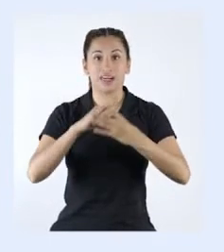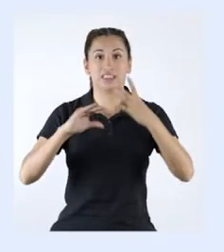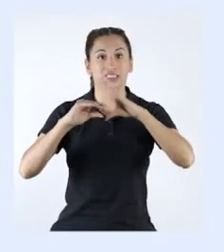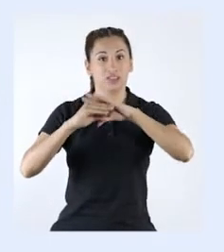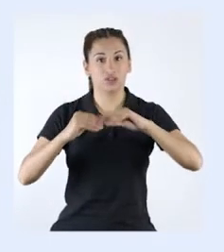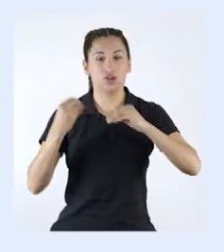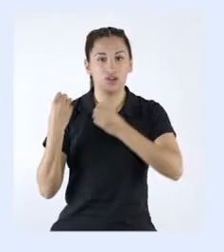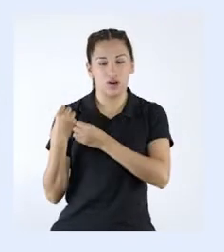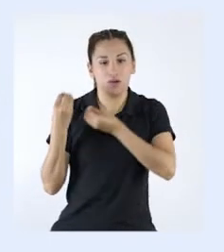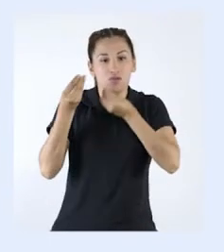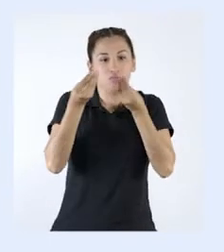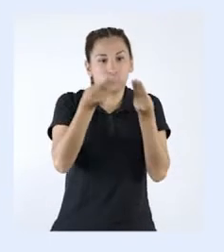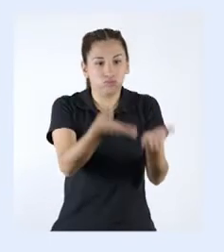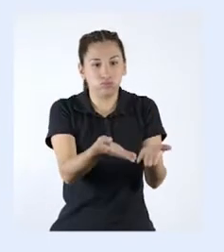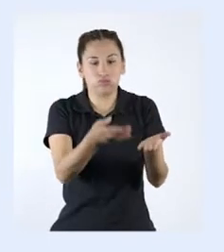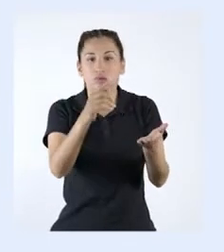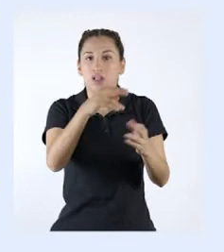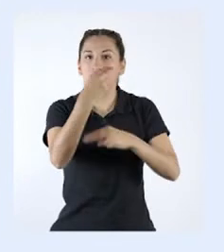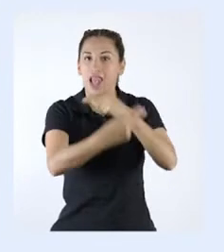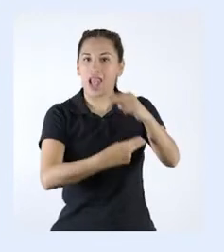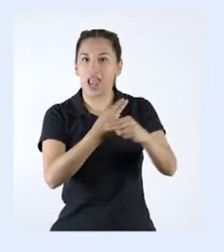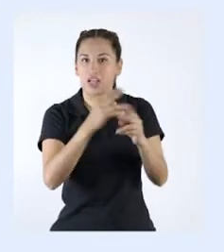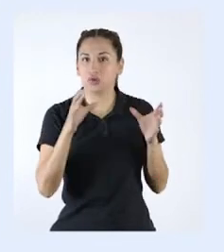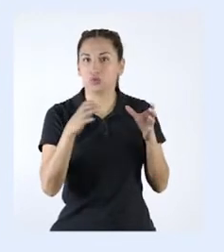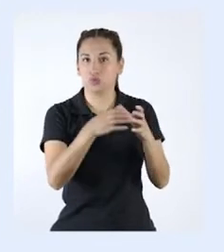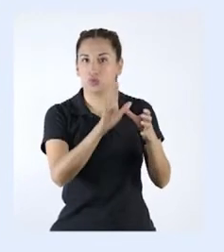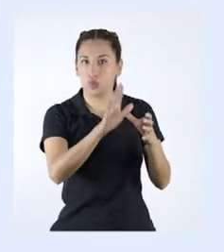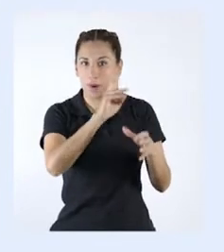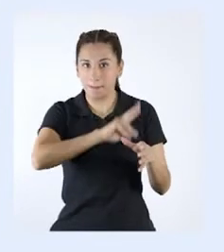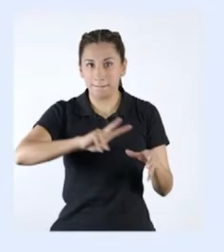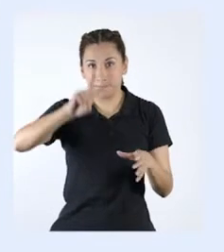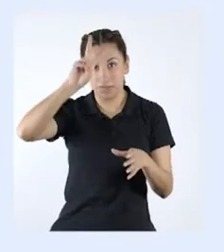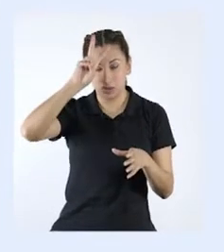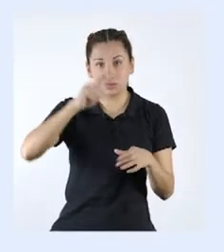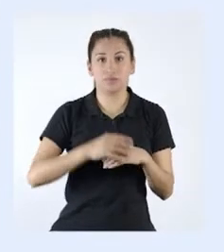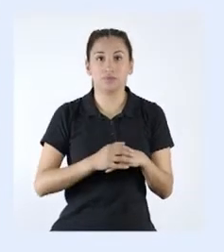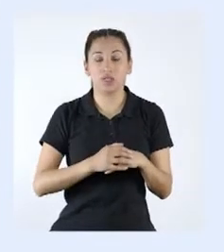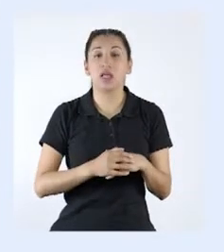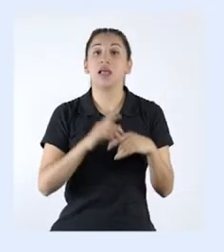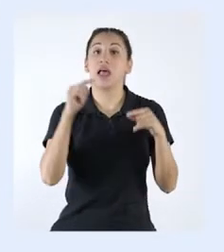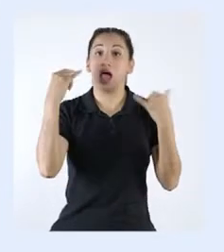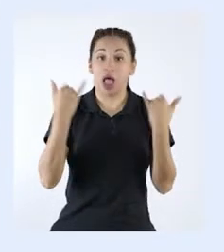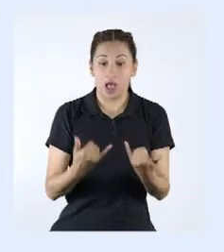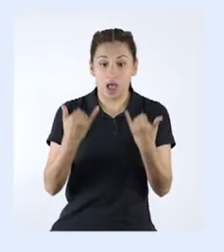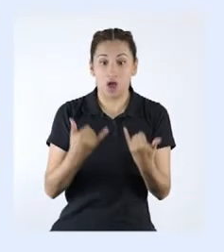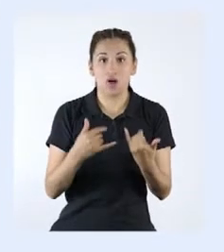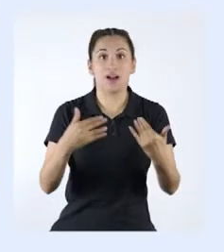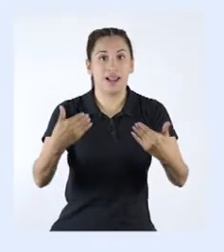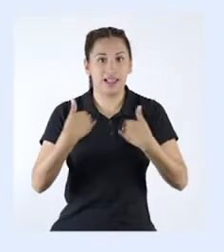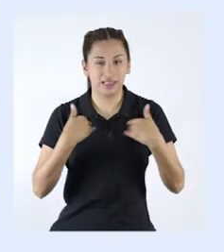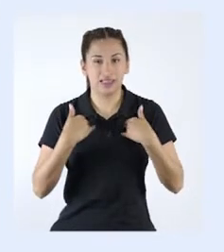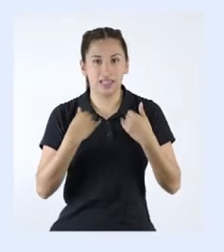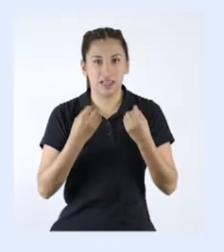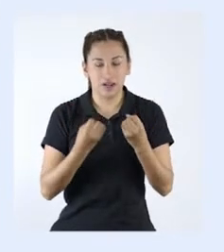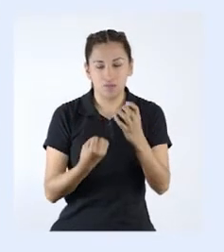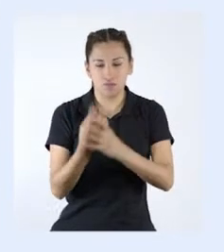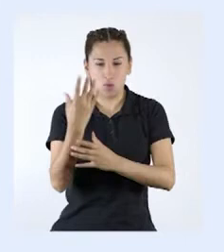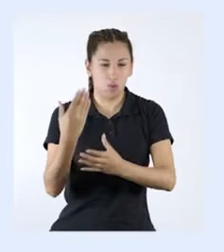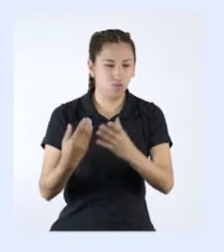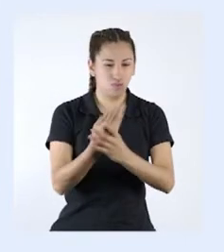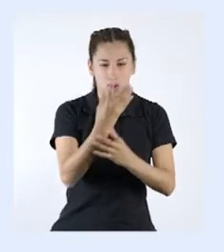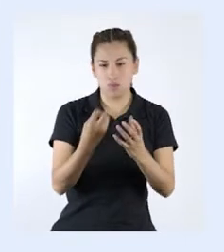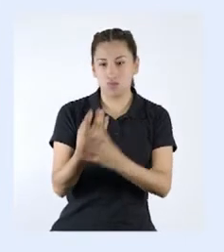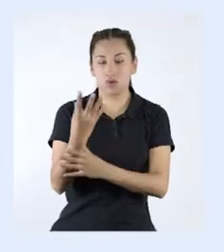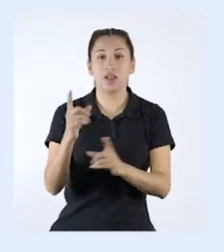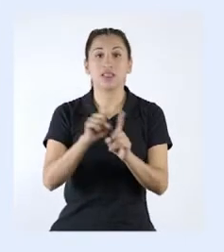historia le ha legado a una nación y por aquellos que, en el presente, se crean y a